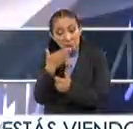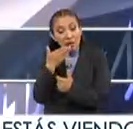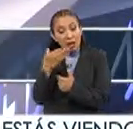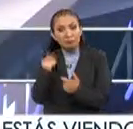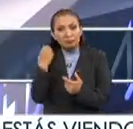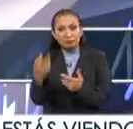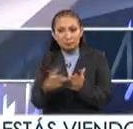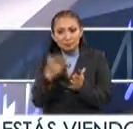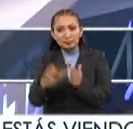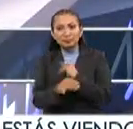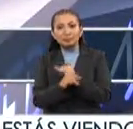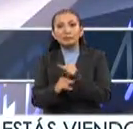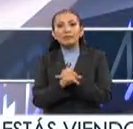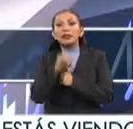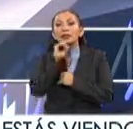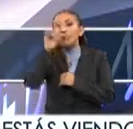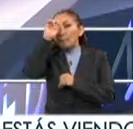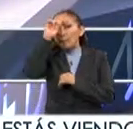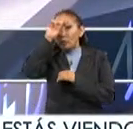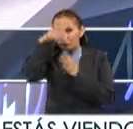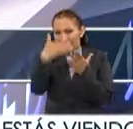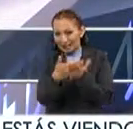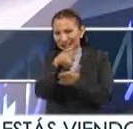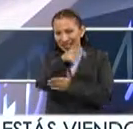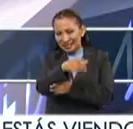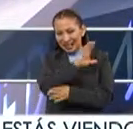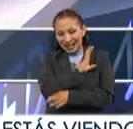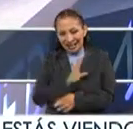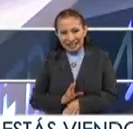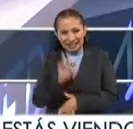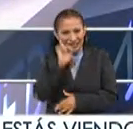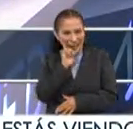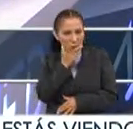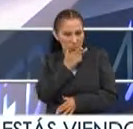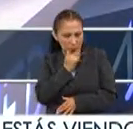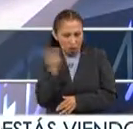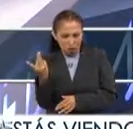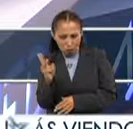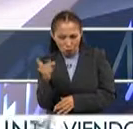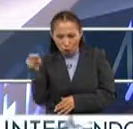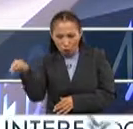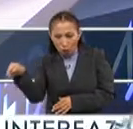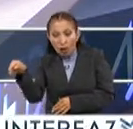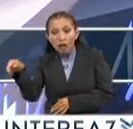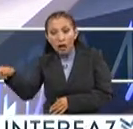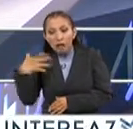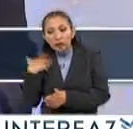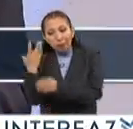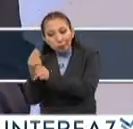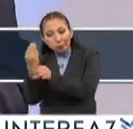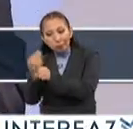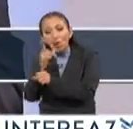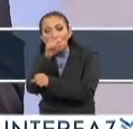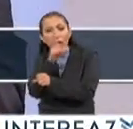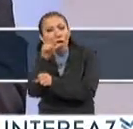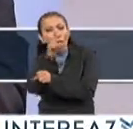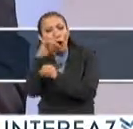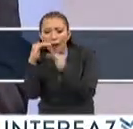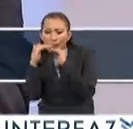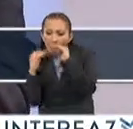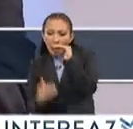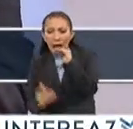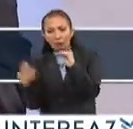vistas. También las propuestas de las candidatas y candidatos se adecuaron a un lenguaje